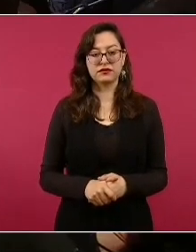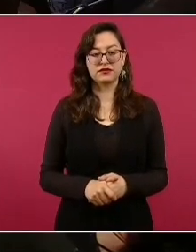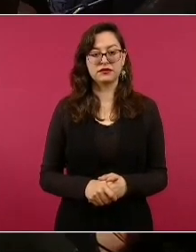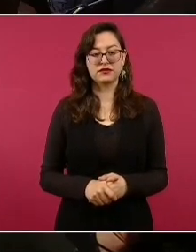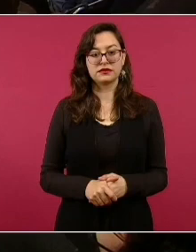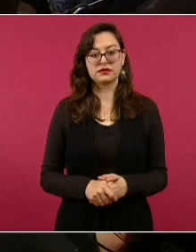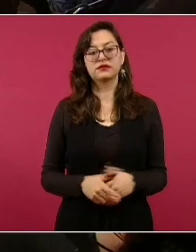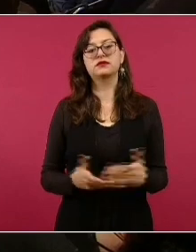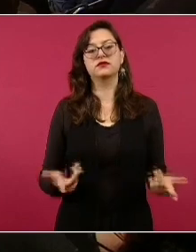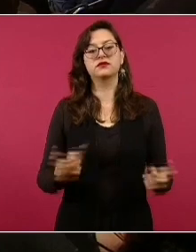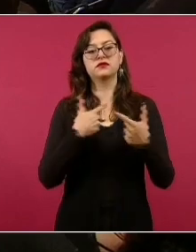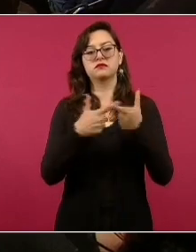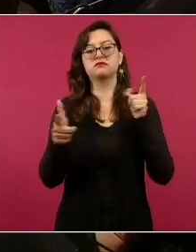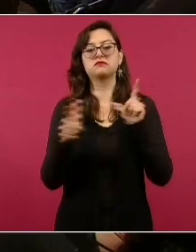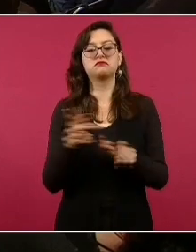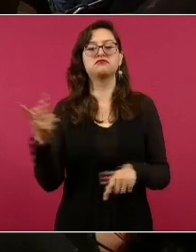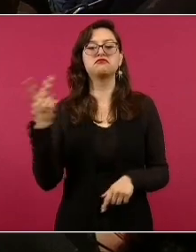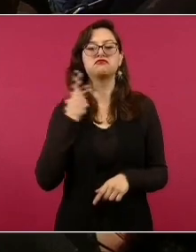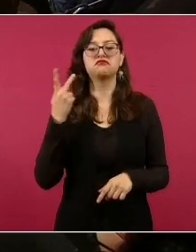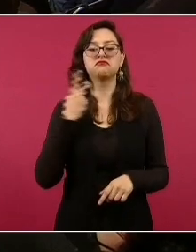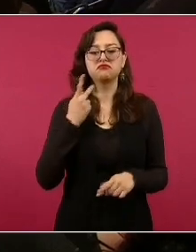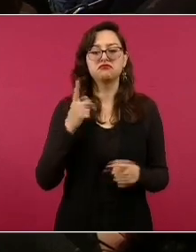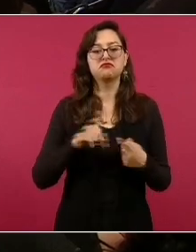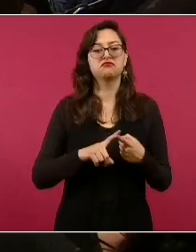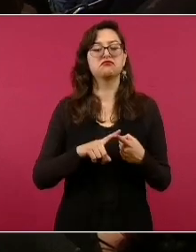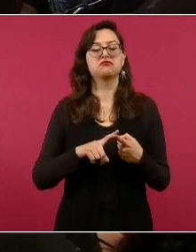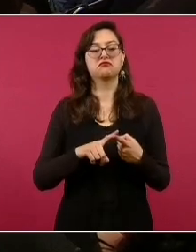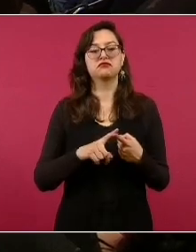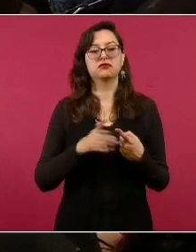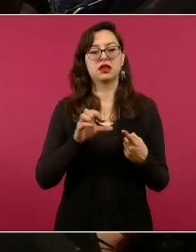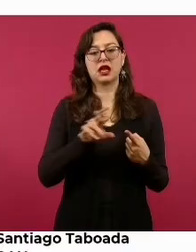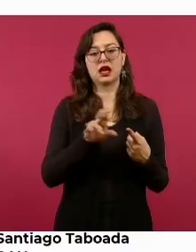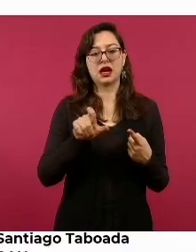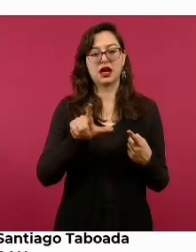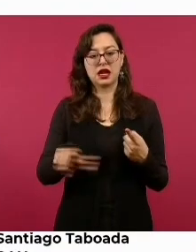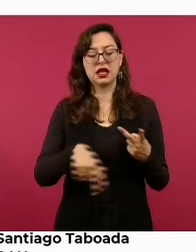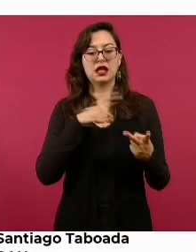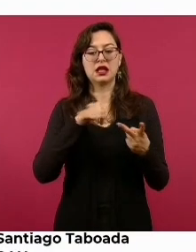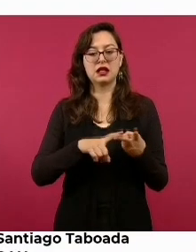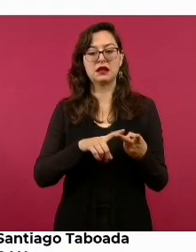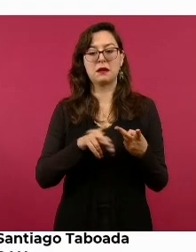Santiago Cril, la gobernadora de Chihuahua del PAN,